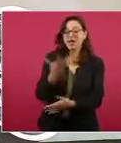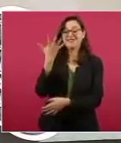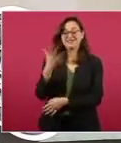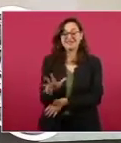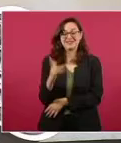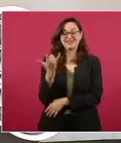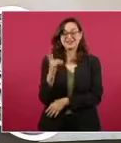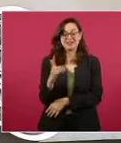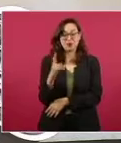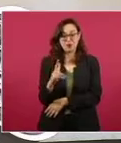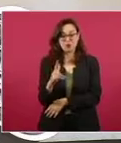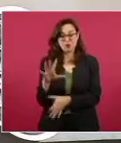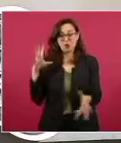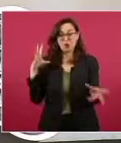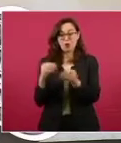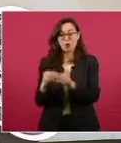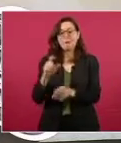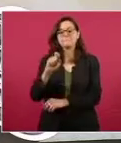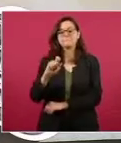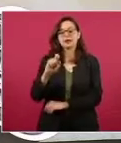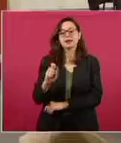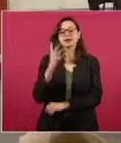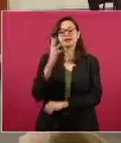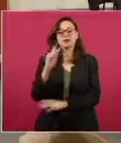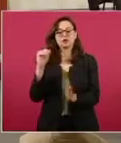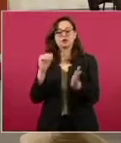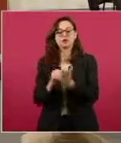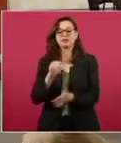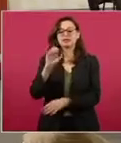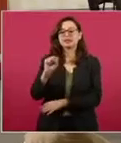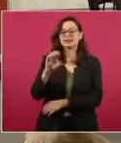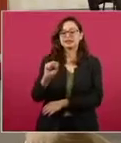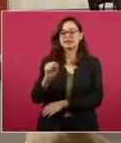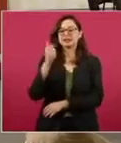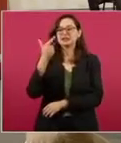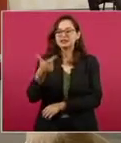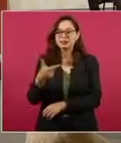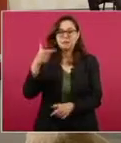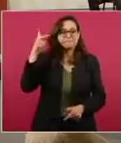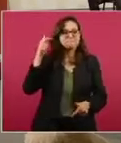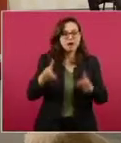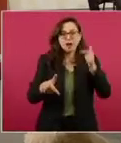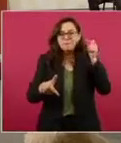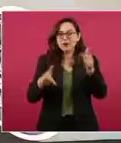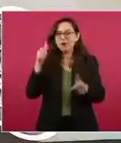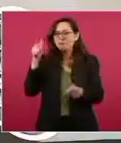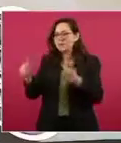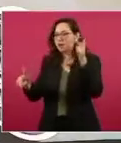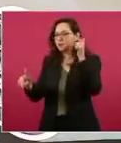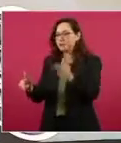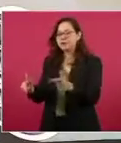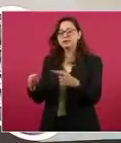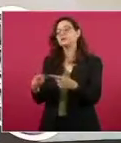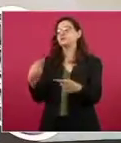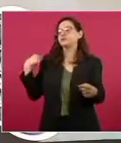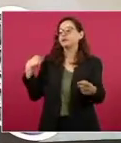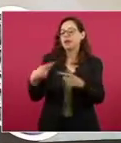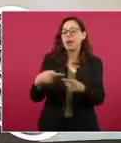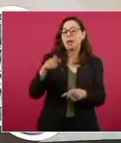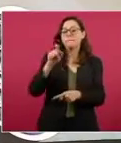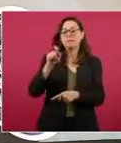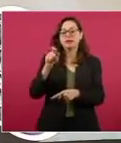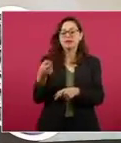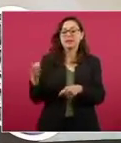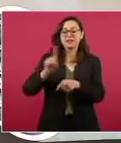aumentado a 24 mil 67. Estamos hablando de apenas 20 días de